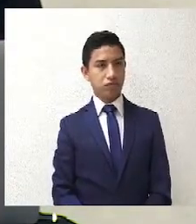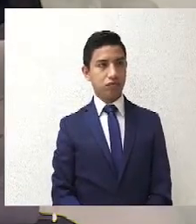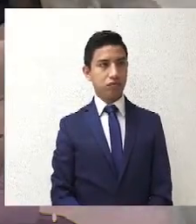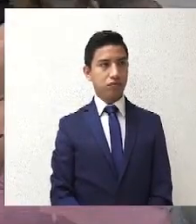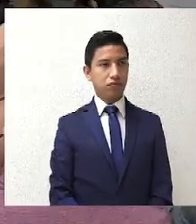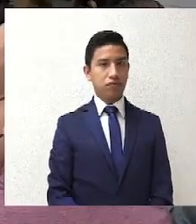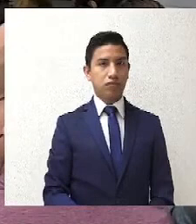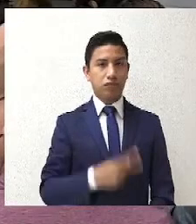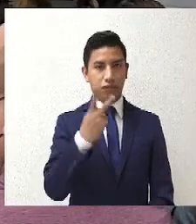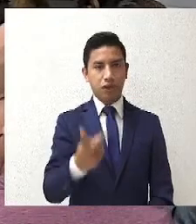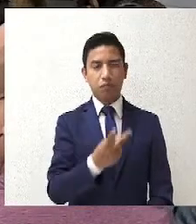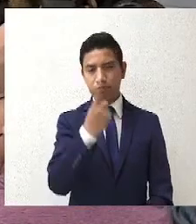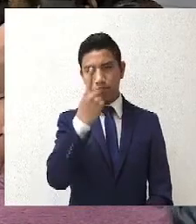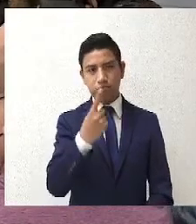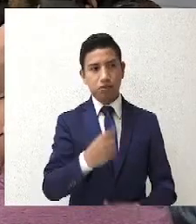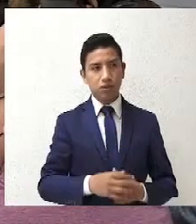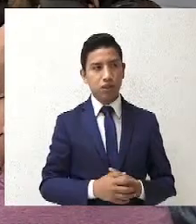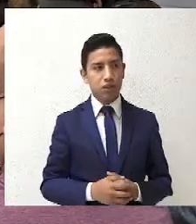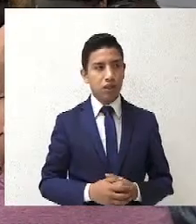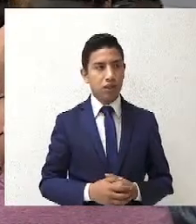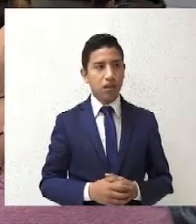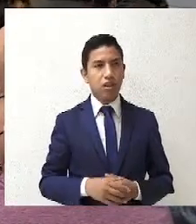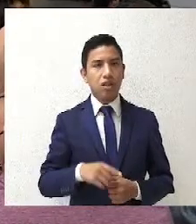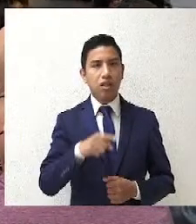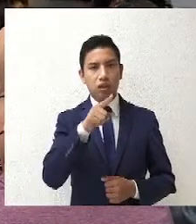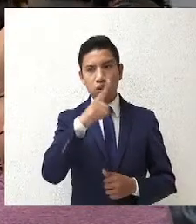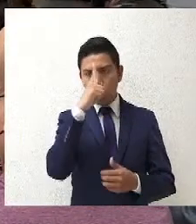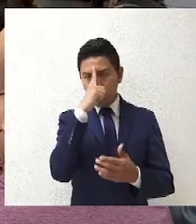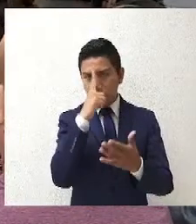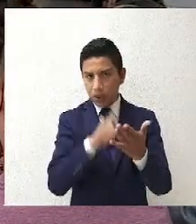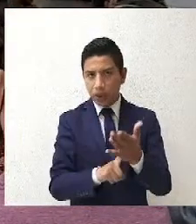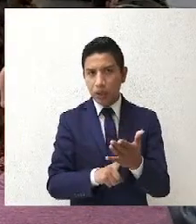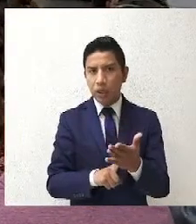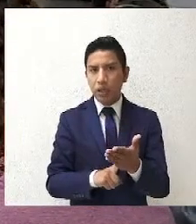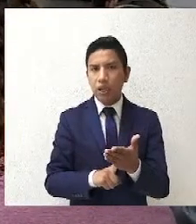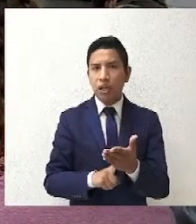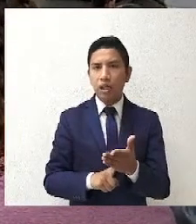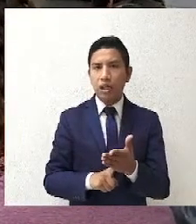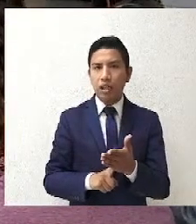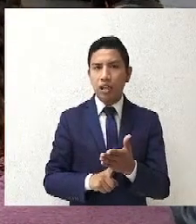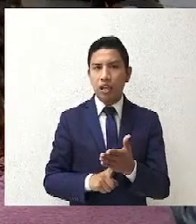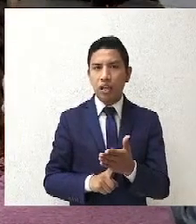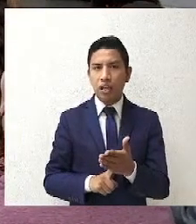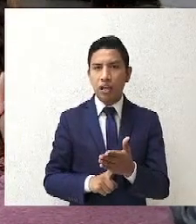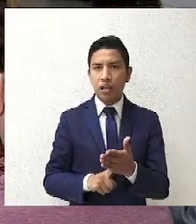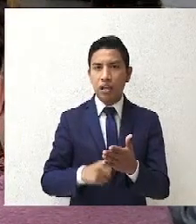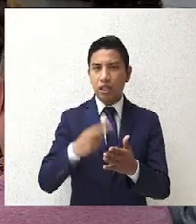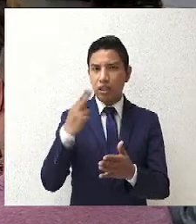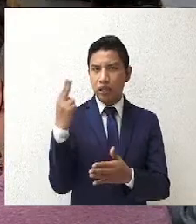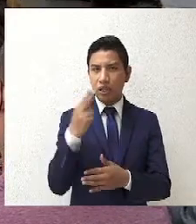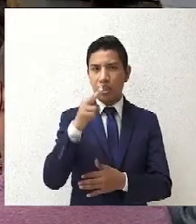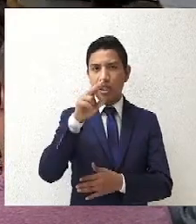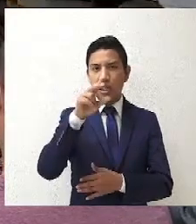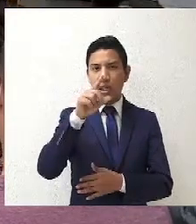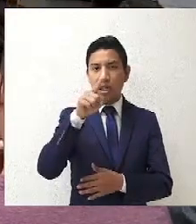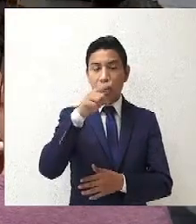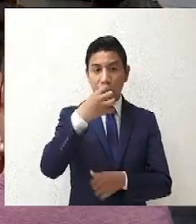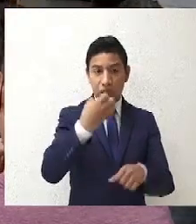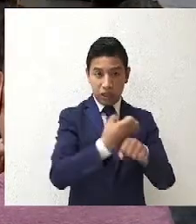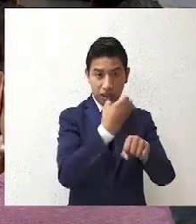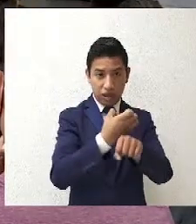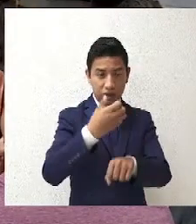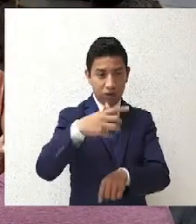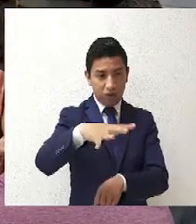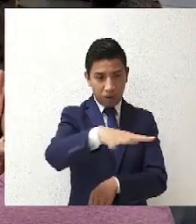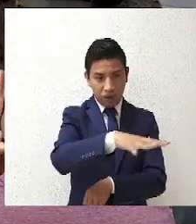Una pregunta. ¿Usted cree que se tendrían que implementar lineamientos específicos en cada estado o con la